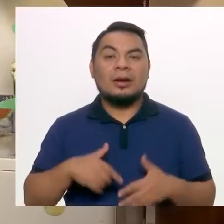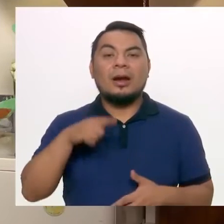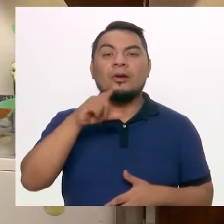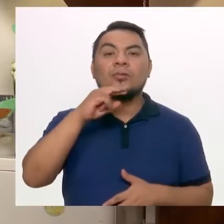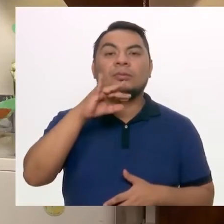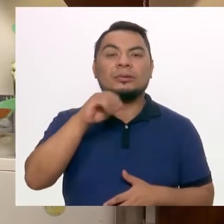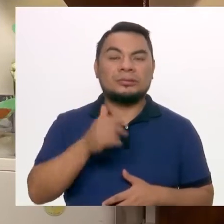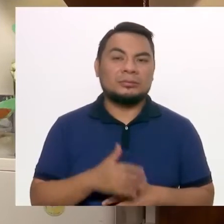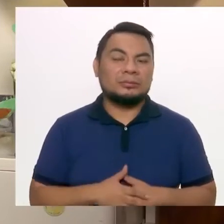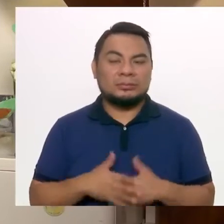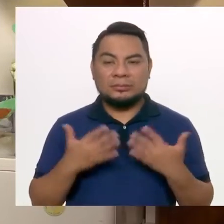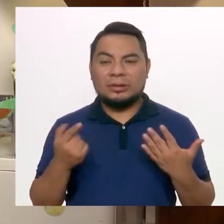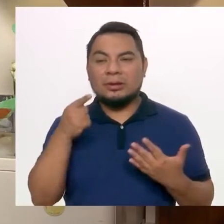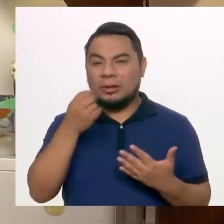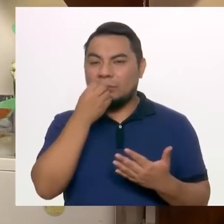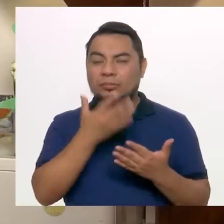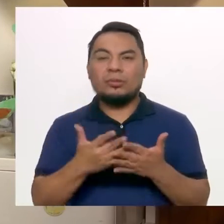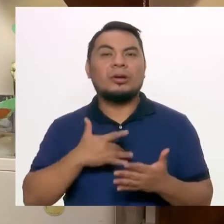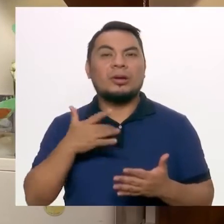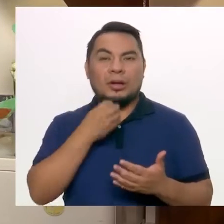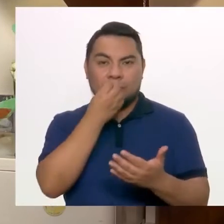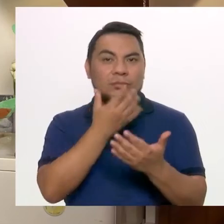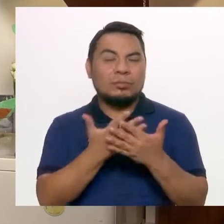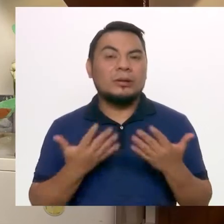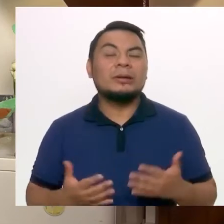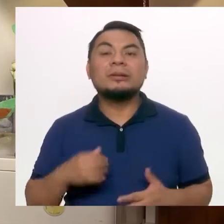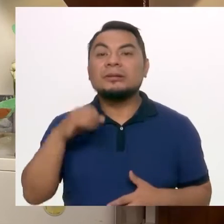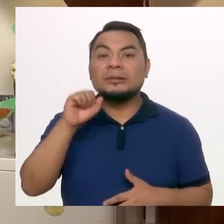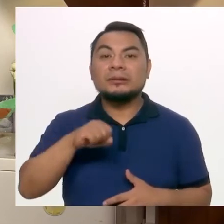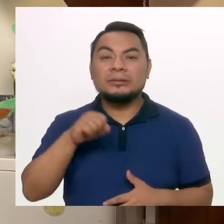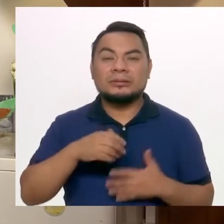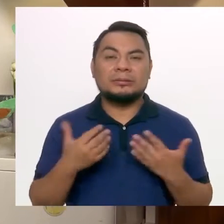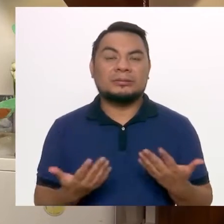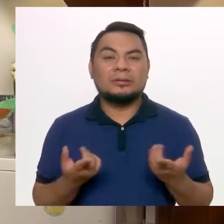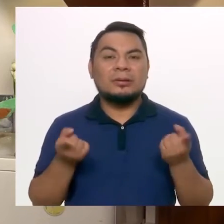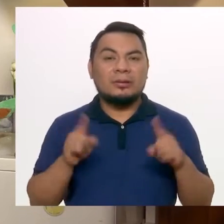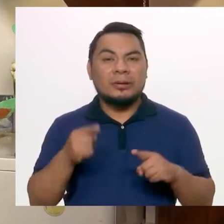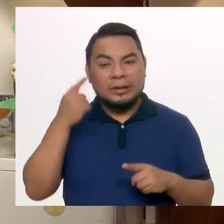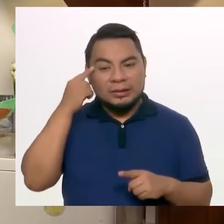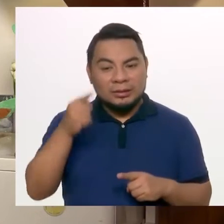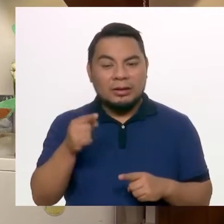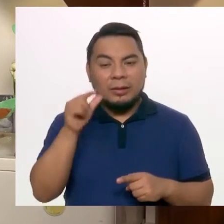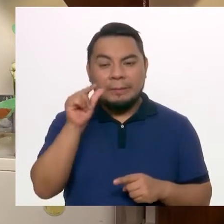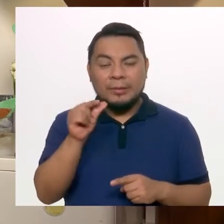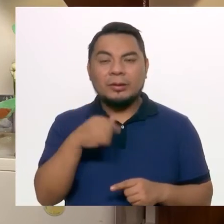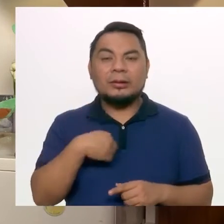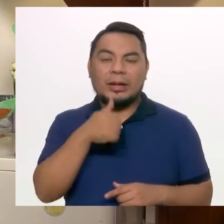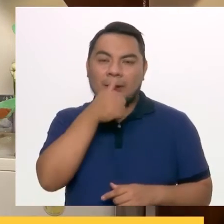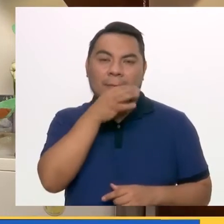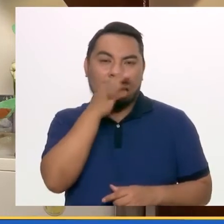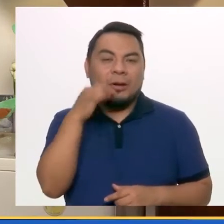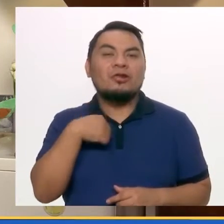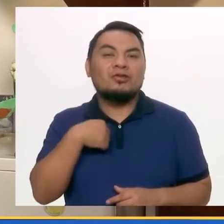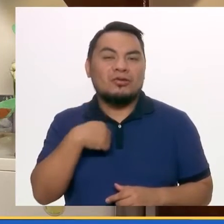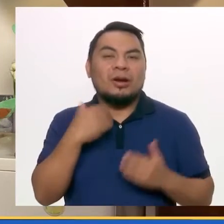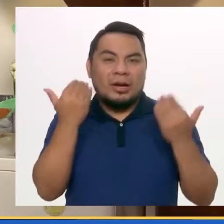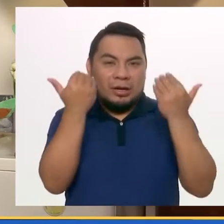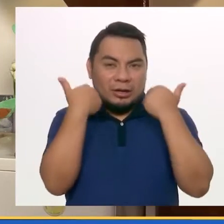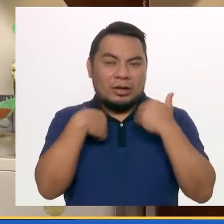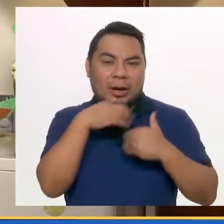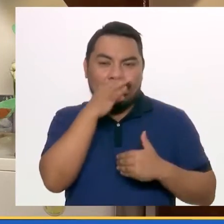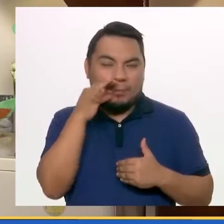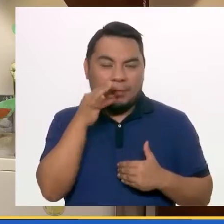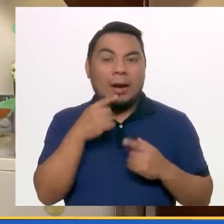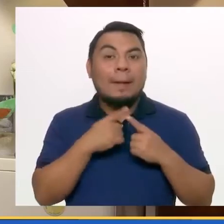Lucía, en verdad, en general es una persona muy buena. Sí, si la ves en grupos grandes es un poco reservada, callada,